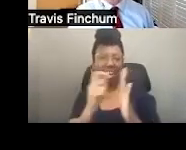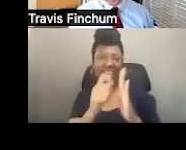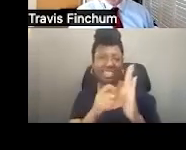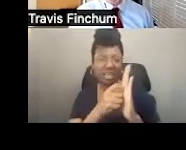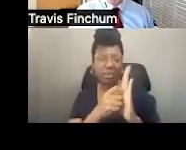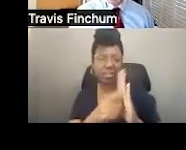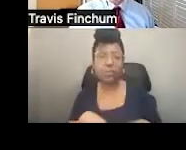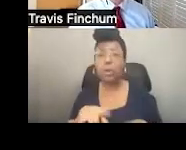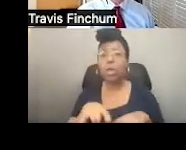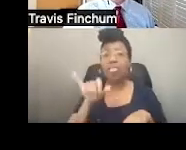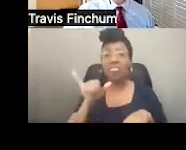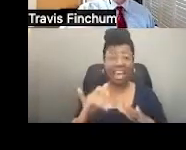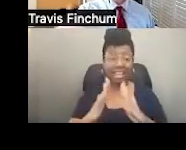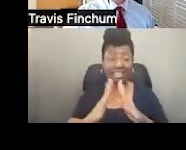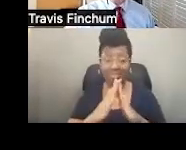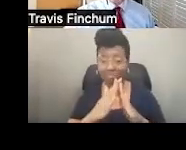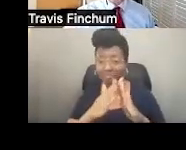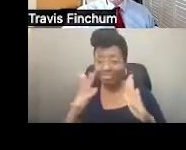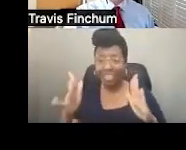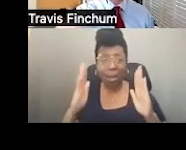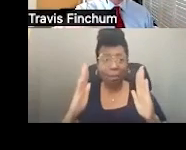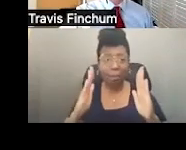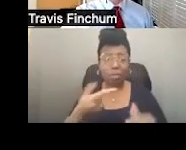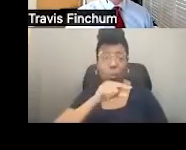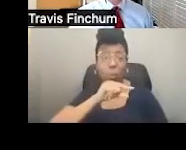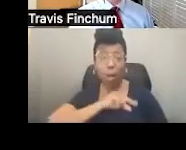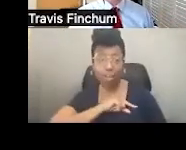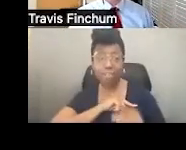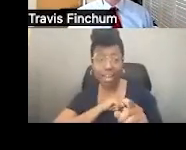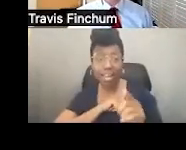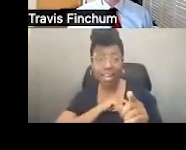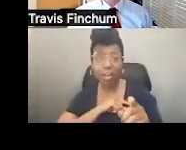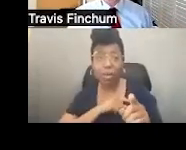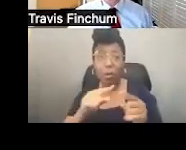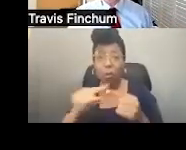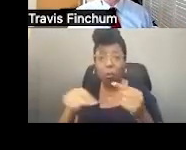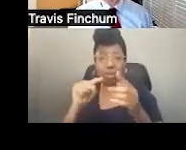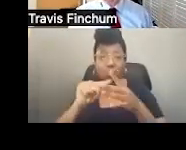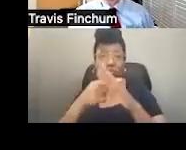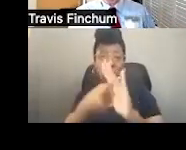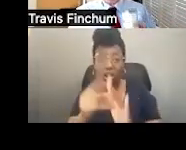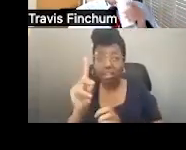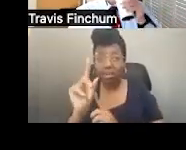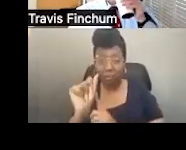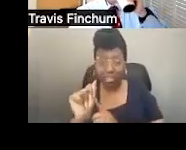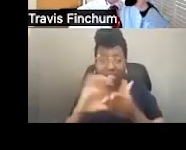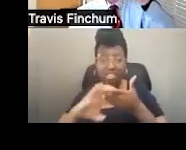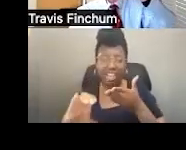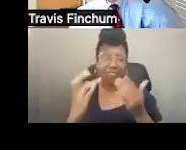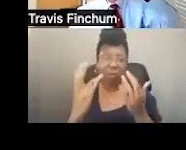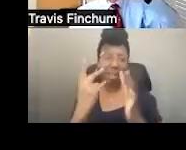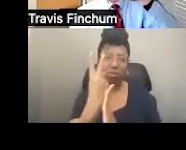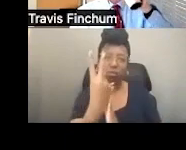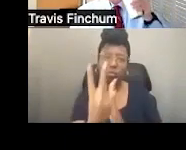periodo de espera. El periodo de espera para calificar para Medicare cuando empezamos a recibir un cheque de